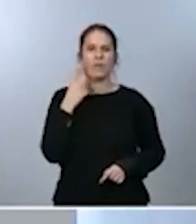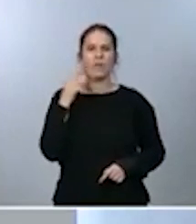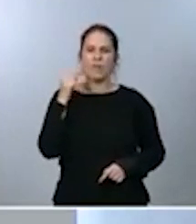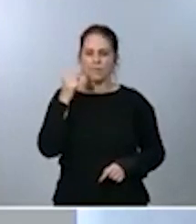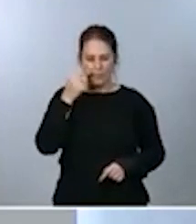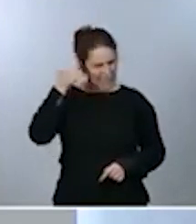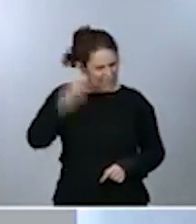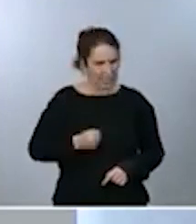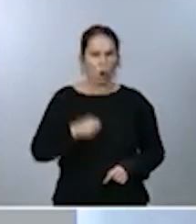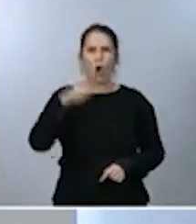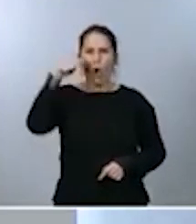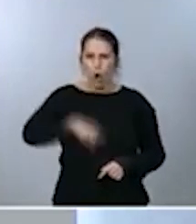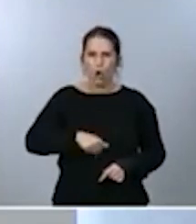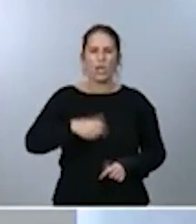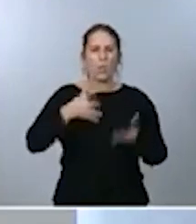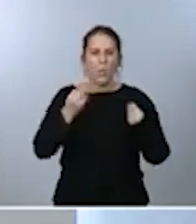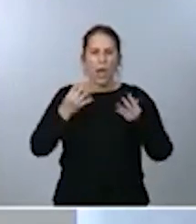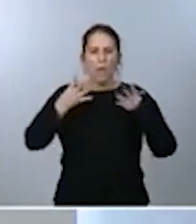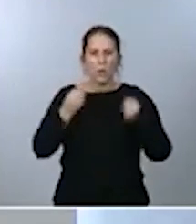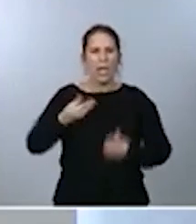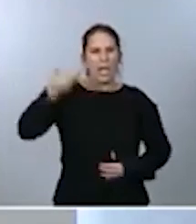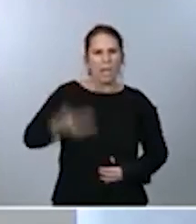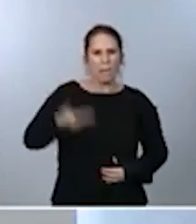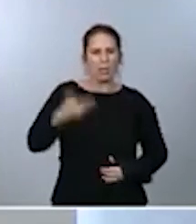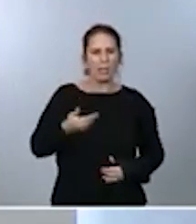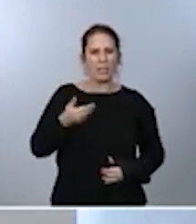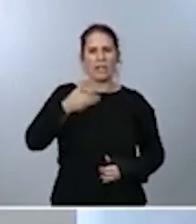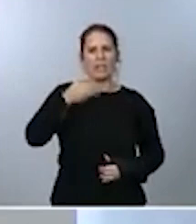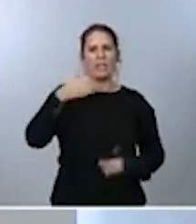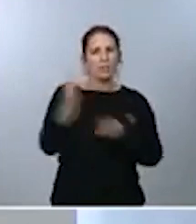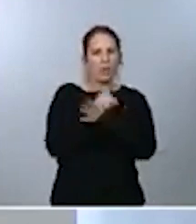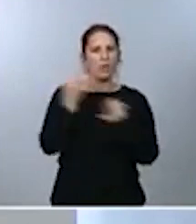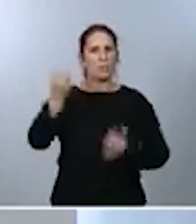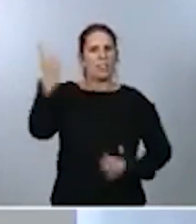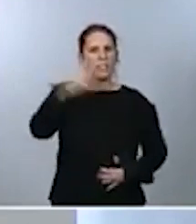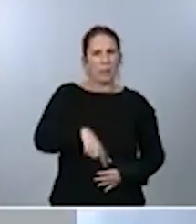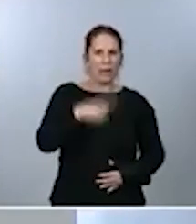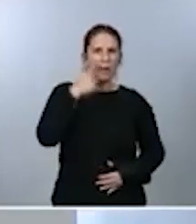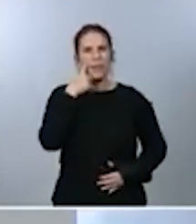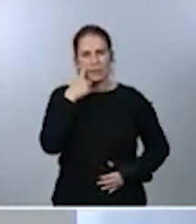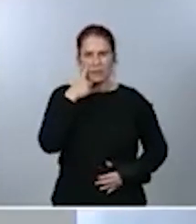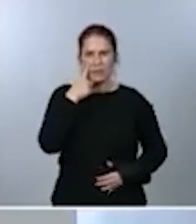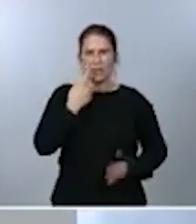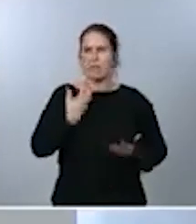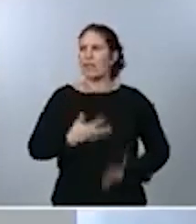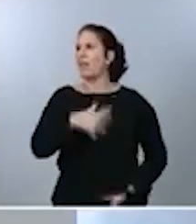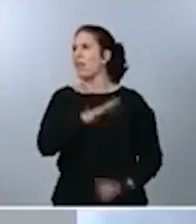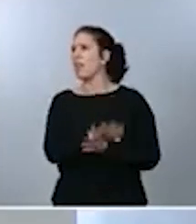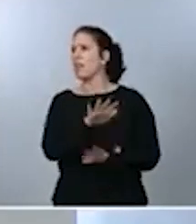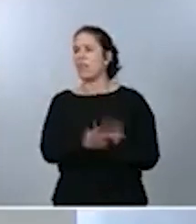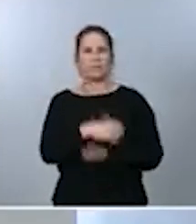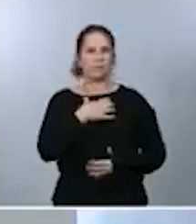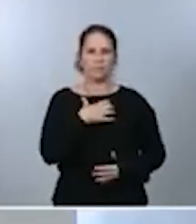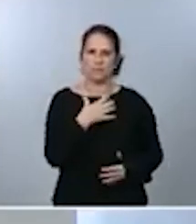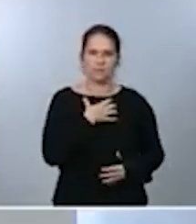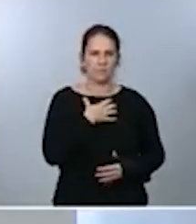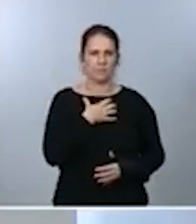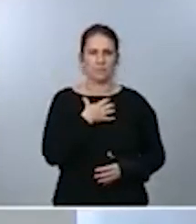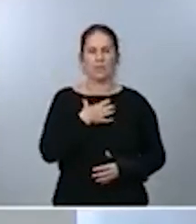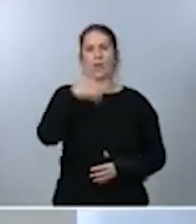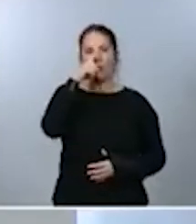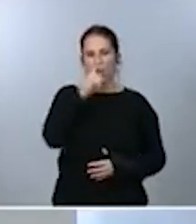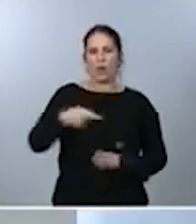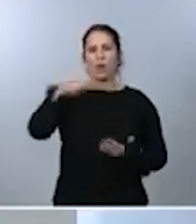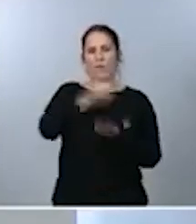que todos los españoles sepan que hay que estar en guardia, que hay que estar en alerta, que no nos podemos relajar. Y voy a recordar una vez más las medidas más